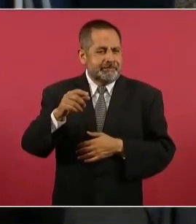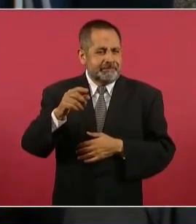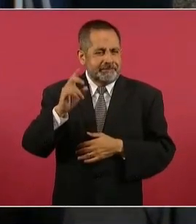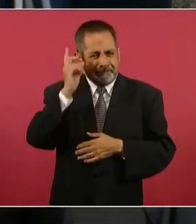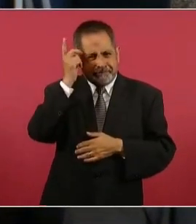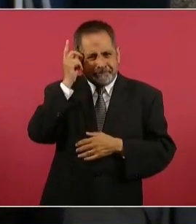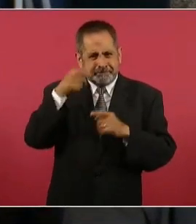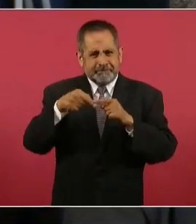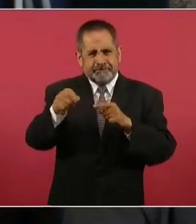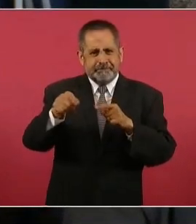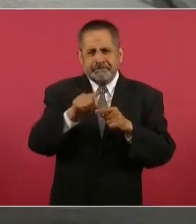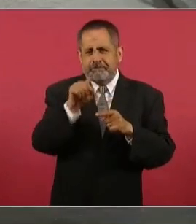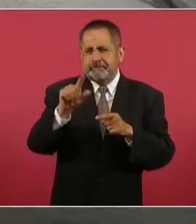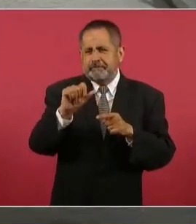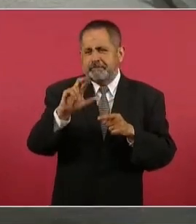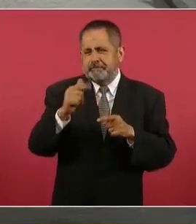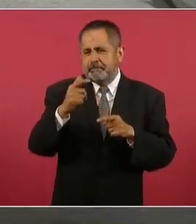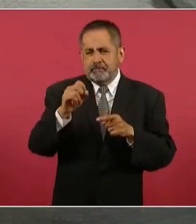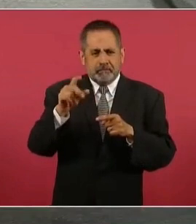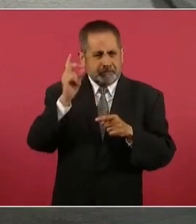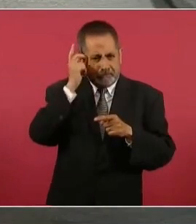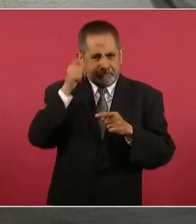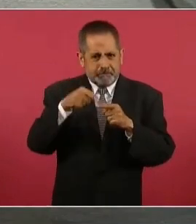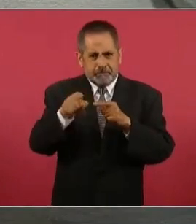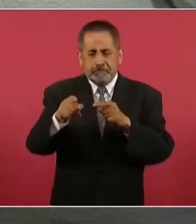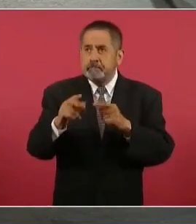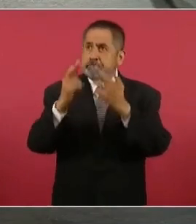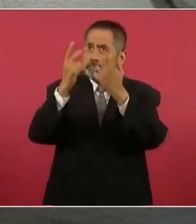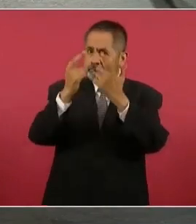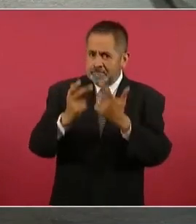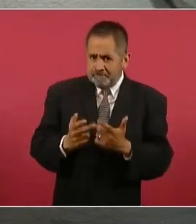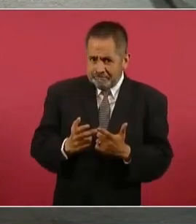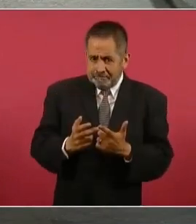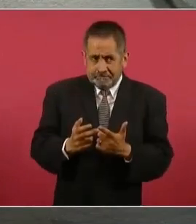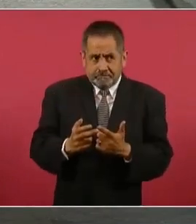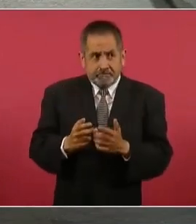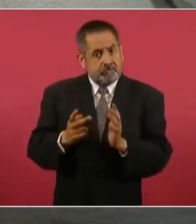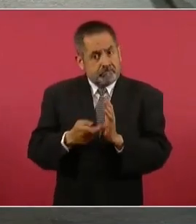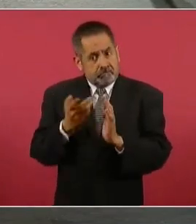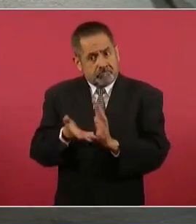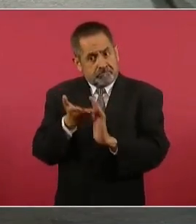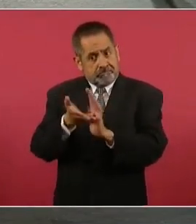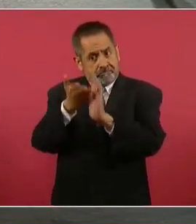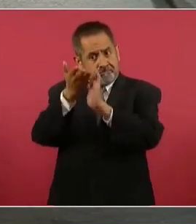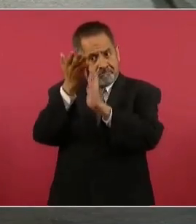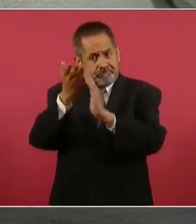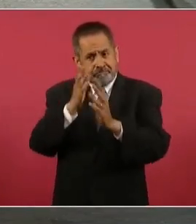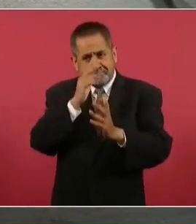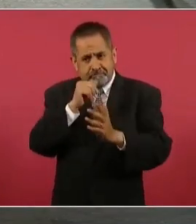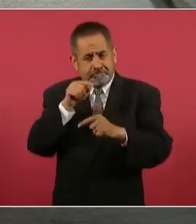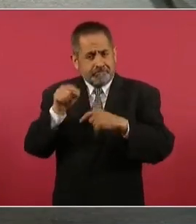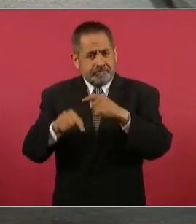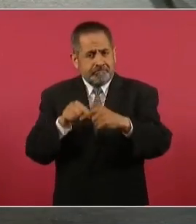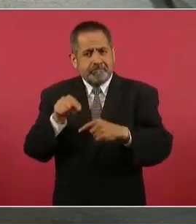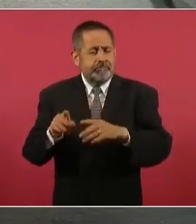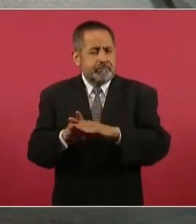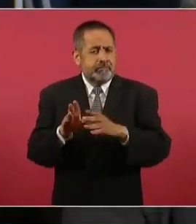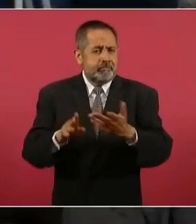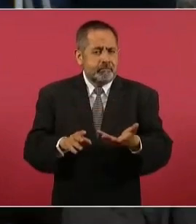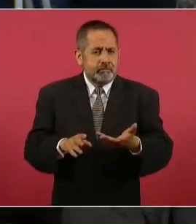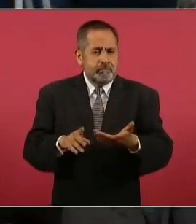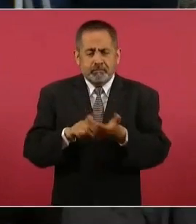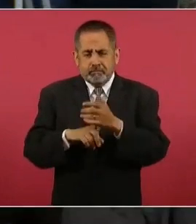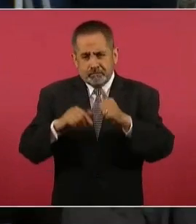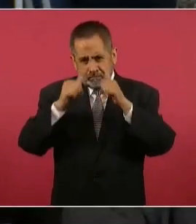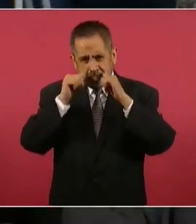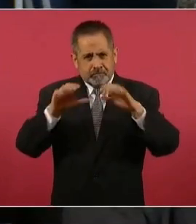pendiente ahí, si es que ya no se puede construir en ese lugar, porque muchas veces la población está preguntando al respecto, aprovechando también este tema de atención de